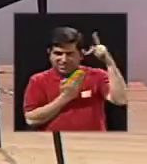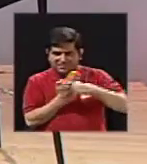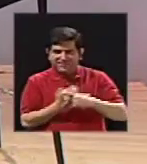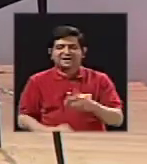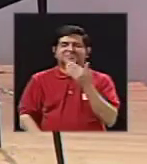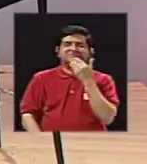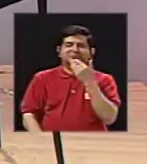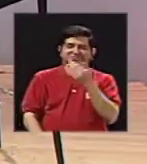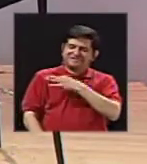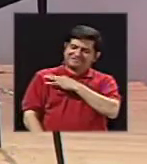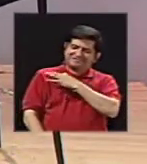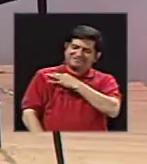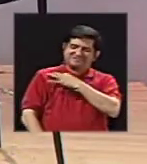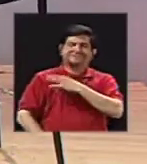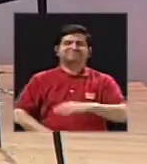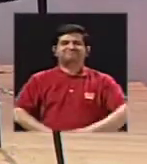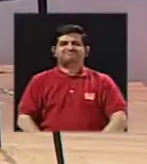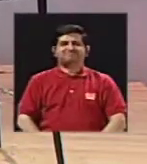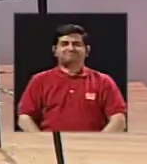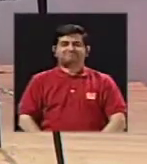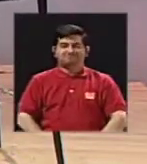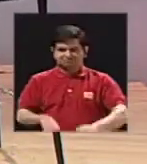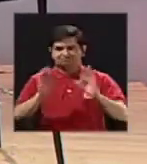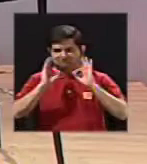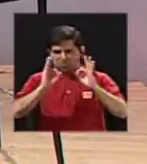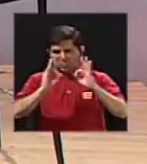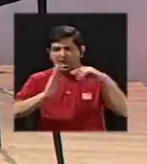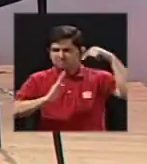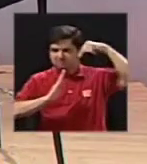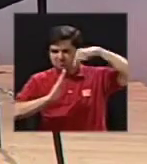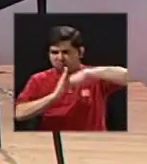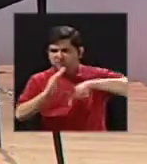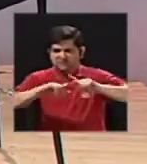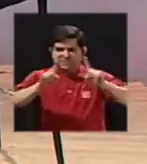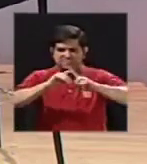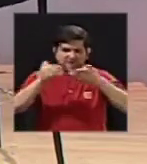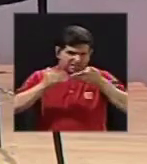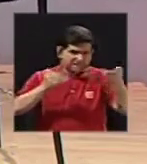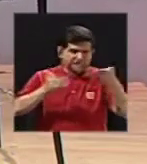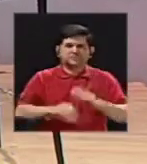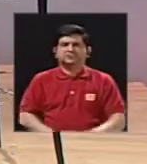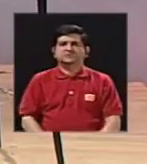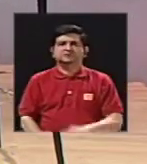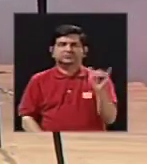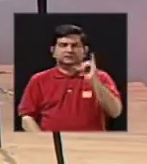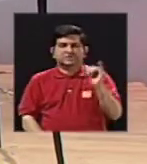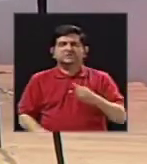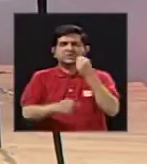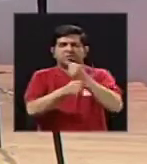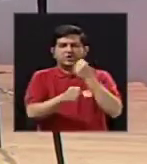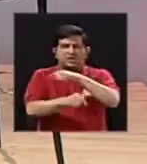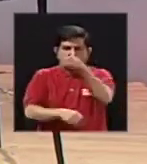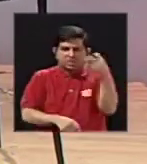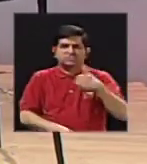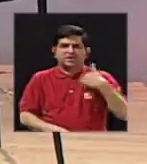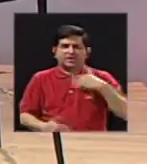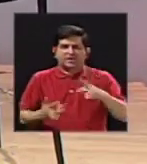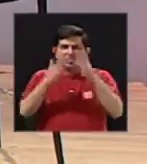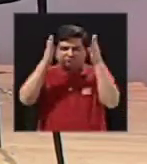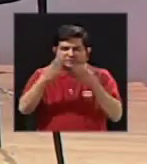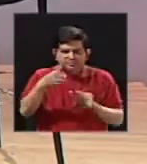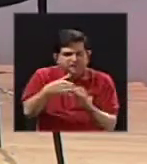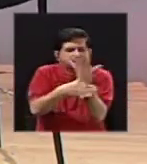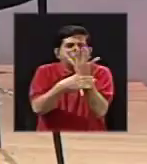Muchas gracias por la invitación. Y bueno, vamos a profundizar en distintos aspectos y también en lo que es el trabajo de ustedes como vulcanólogos.